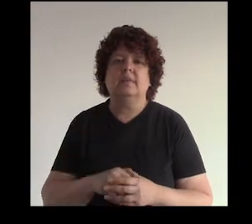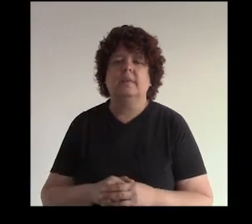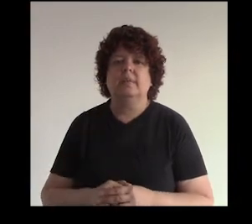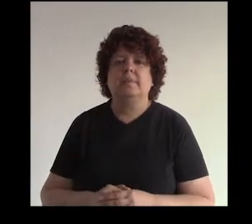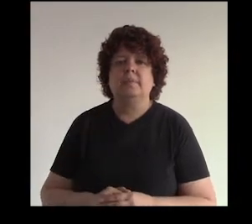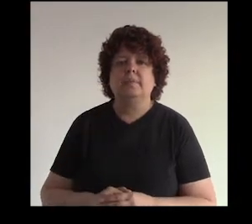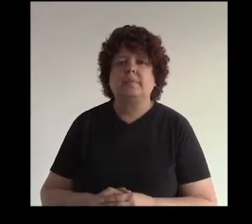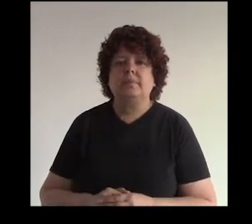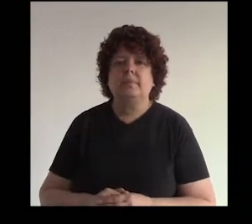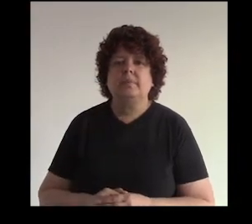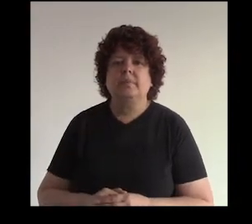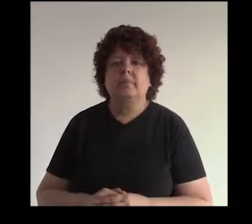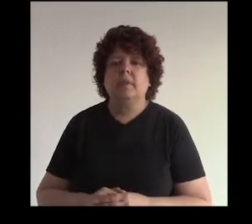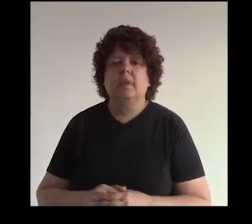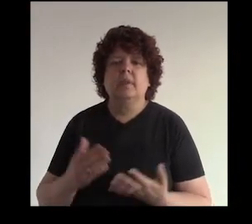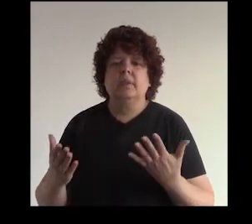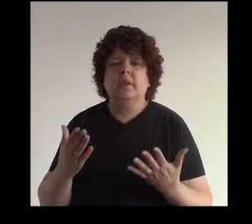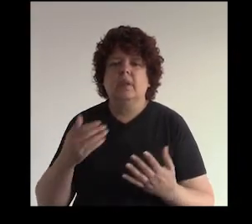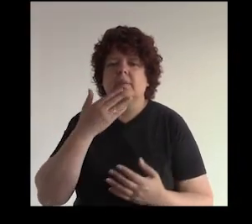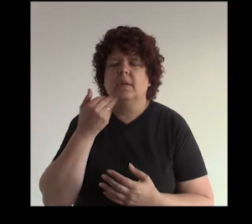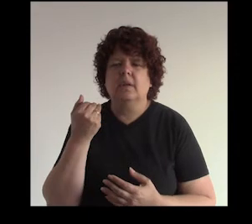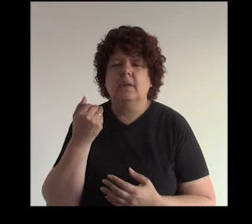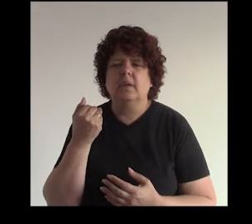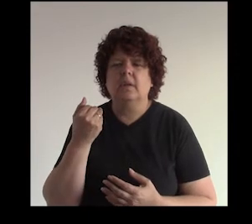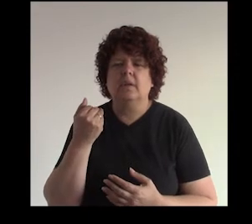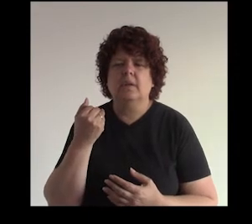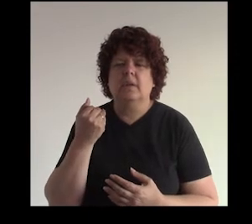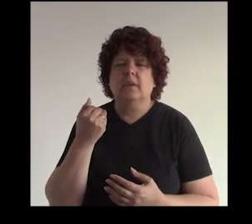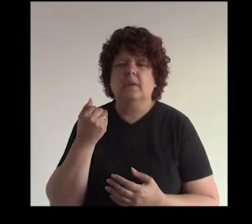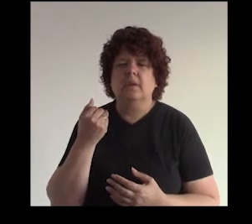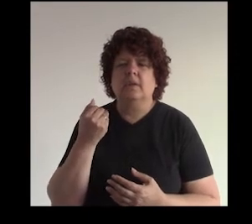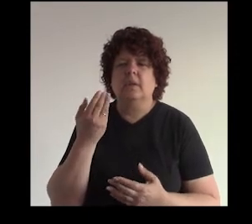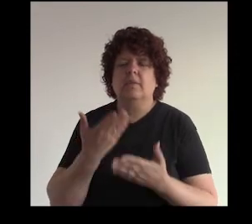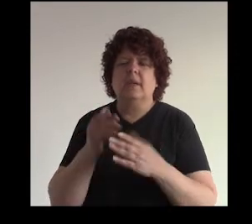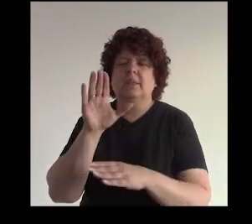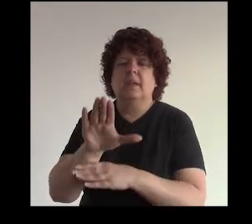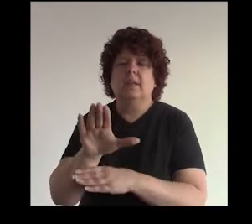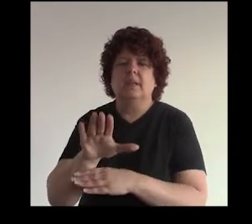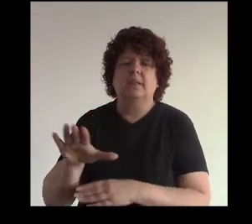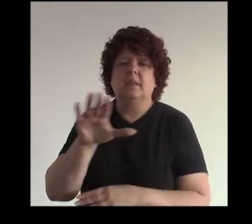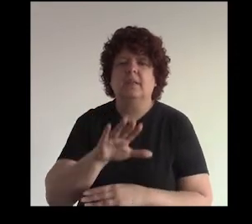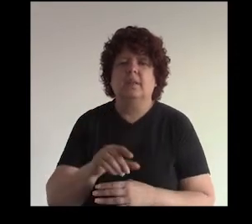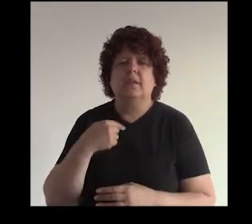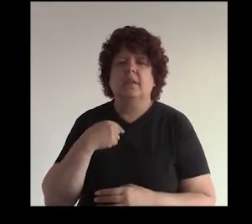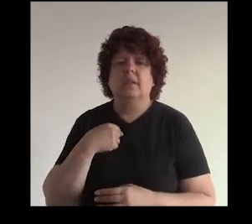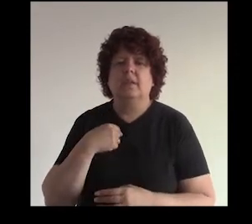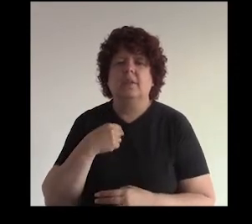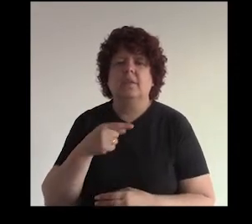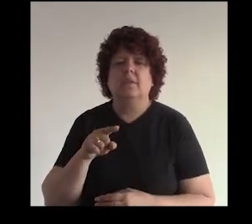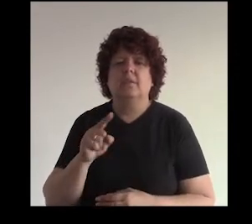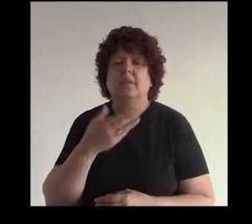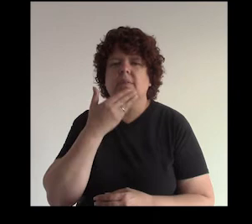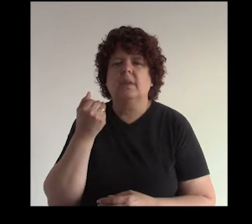mejor no sería mejor ay perdón disculpen buenas buenas tardes con todos yo quería decir